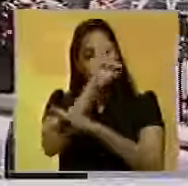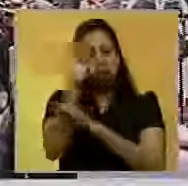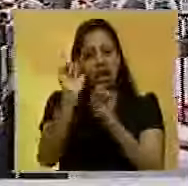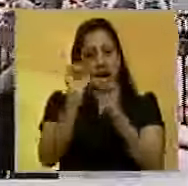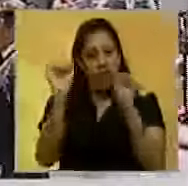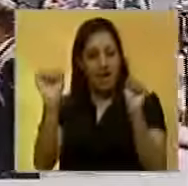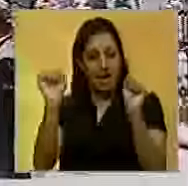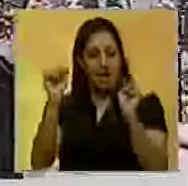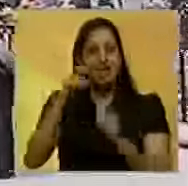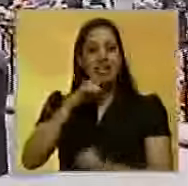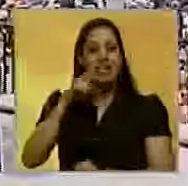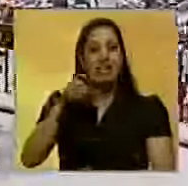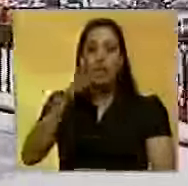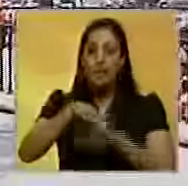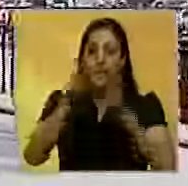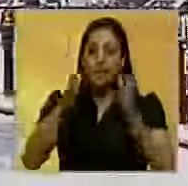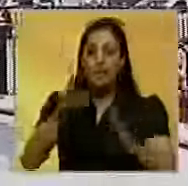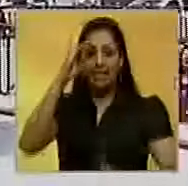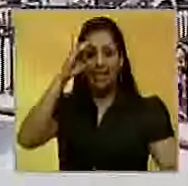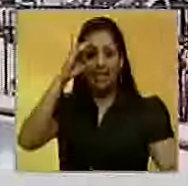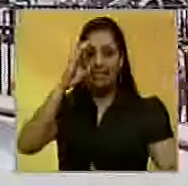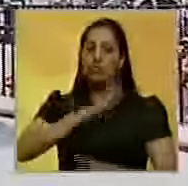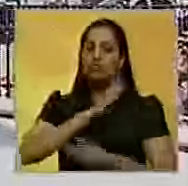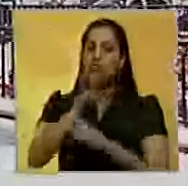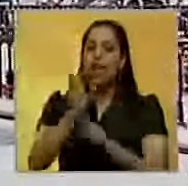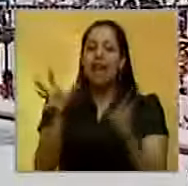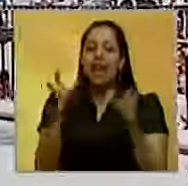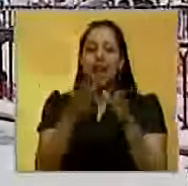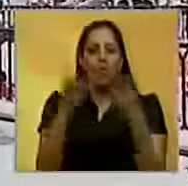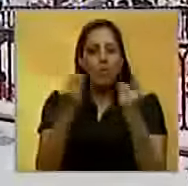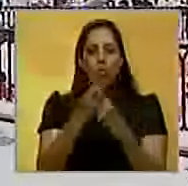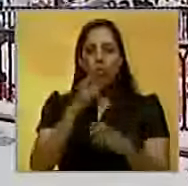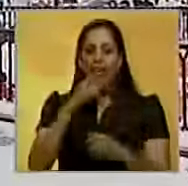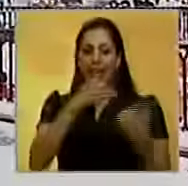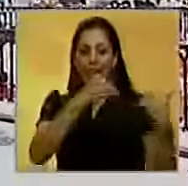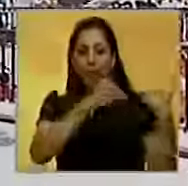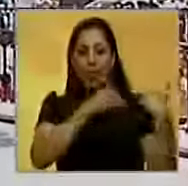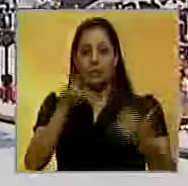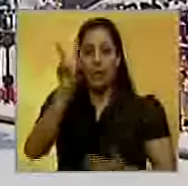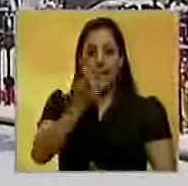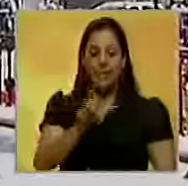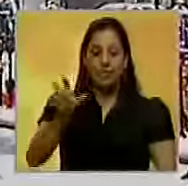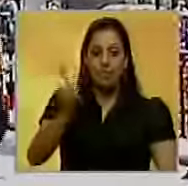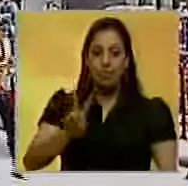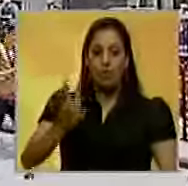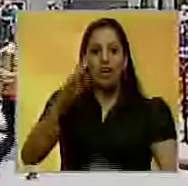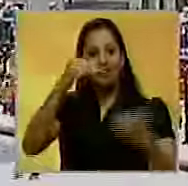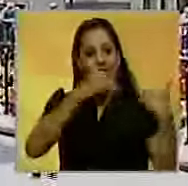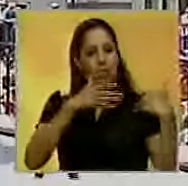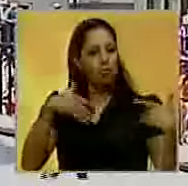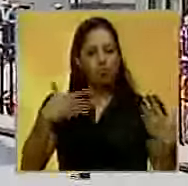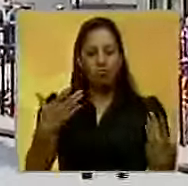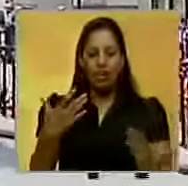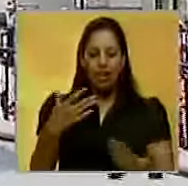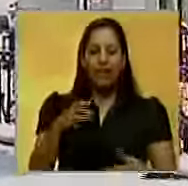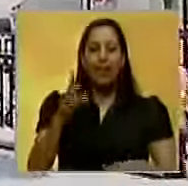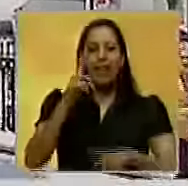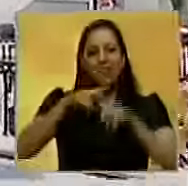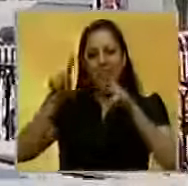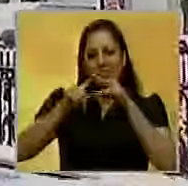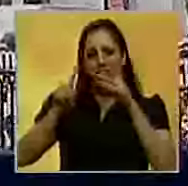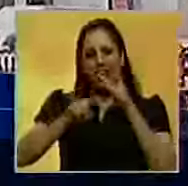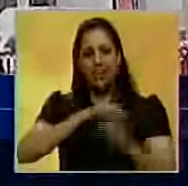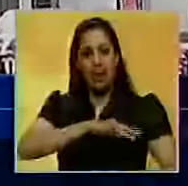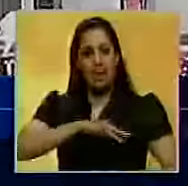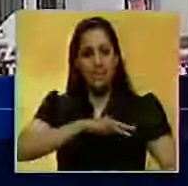de hoy, la ministra Elsie Rodríguez ha estado reunida con la delegación venezolana, que está encabezada por varios